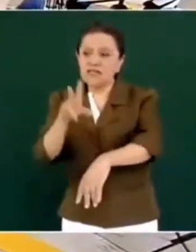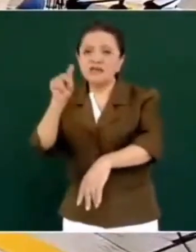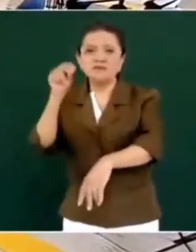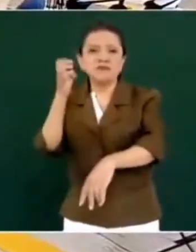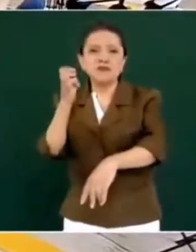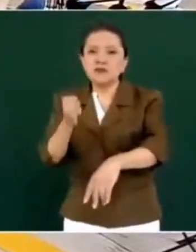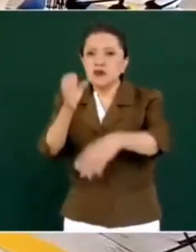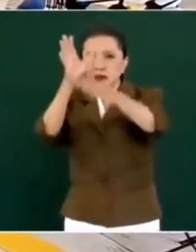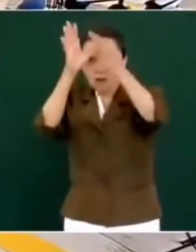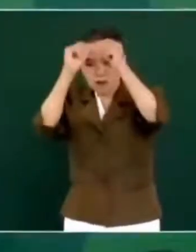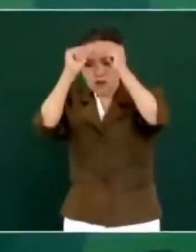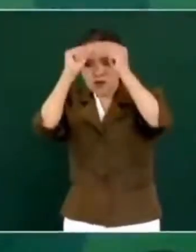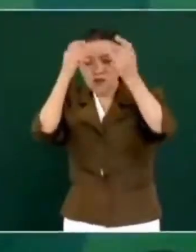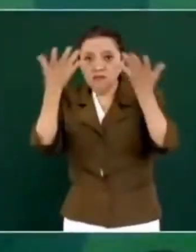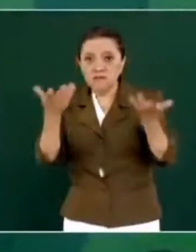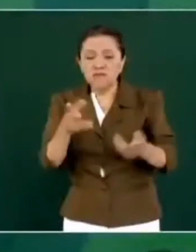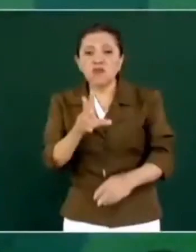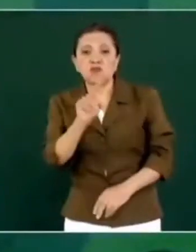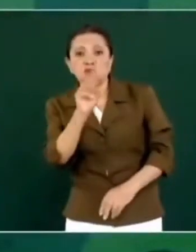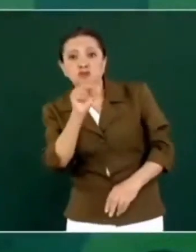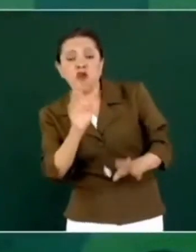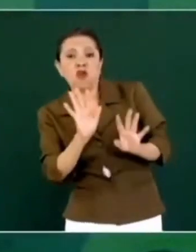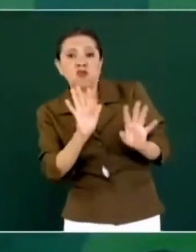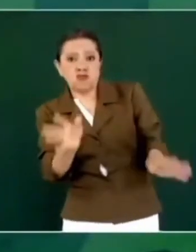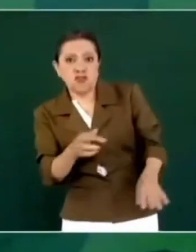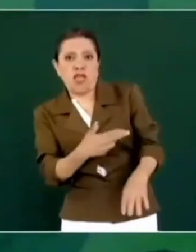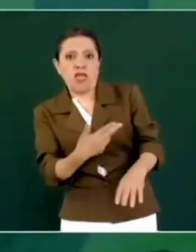no pero es que ya hay arreglo